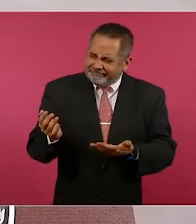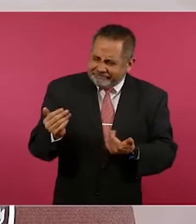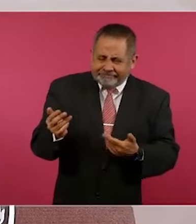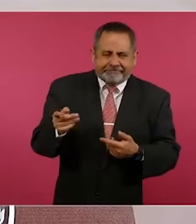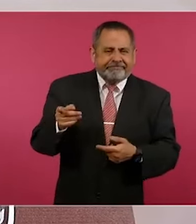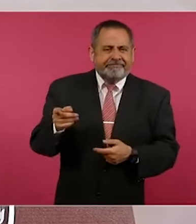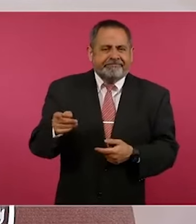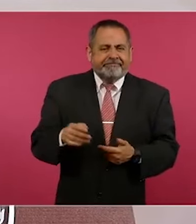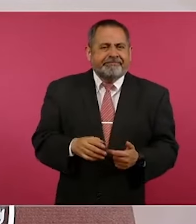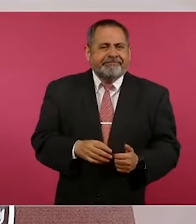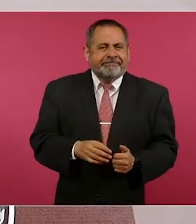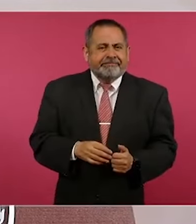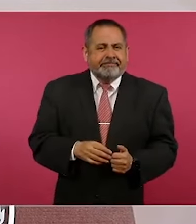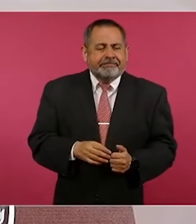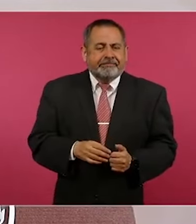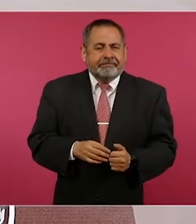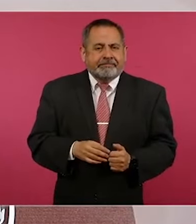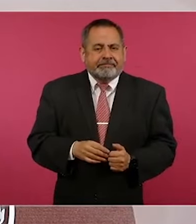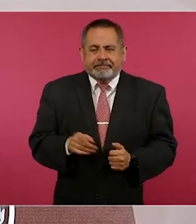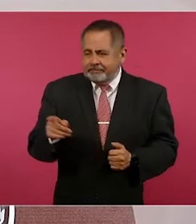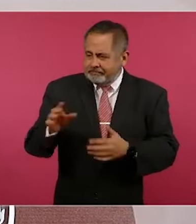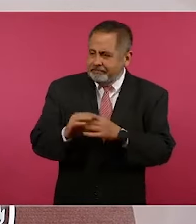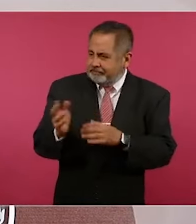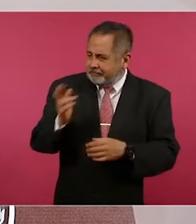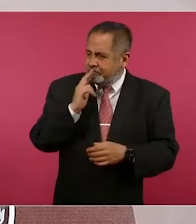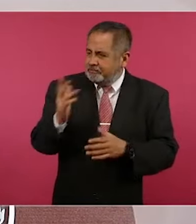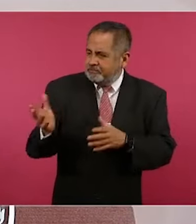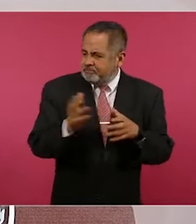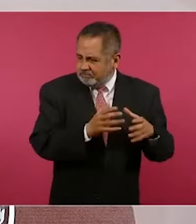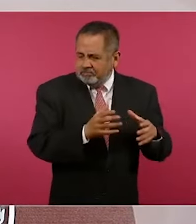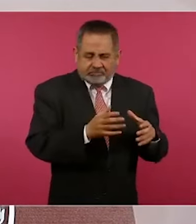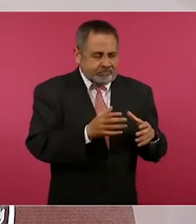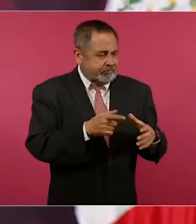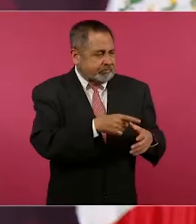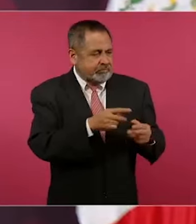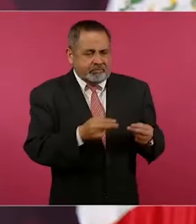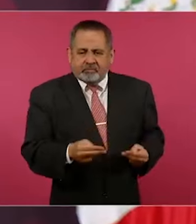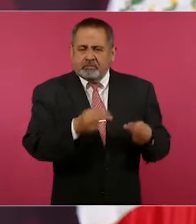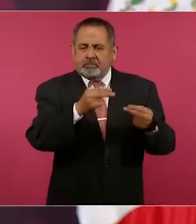es muy buena la privatización